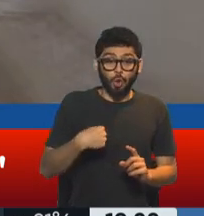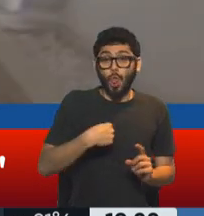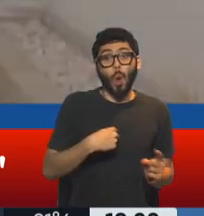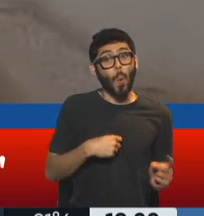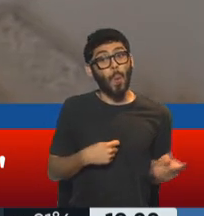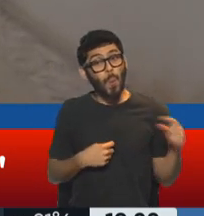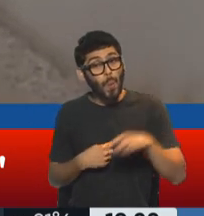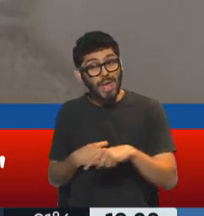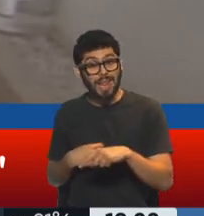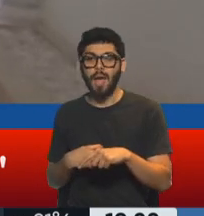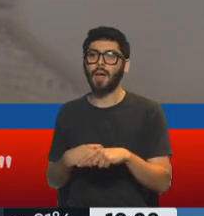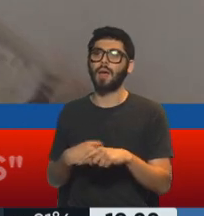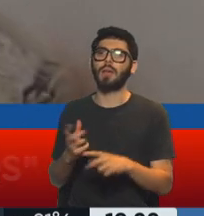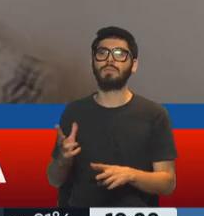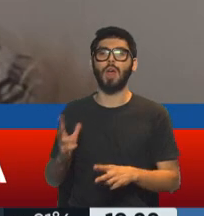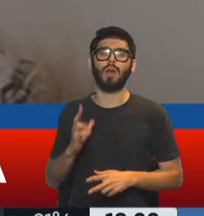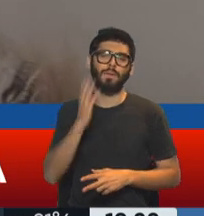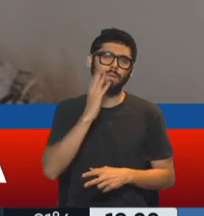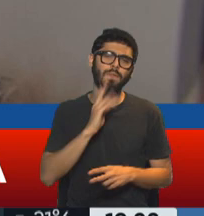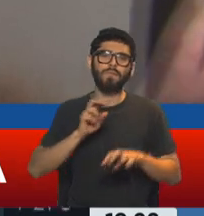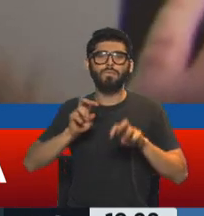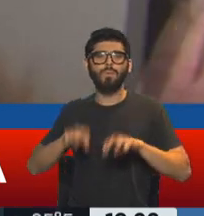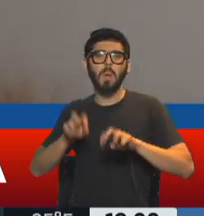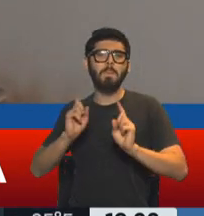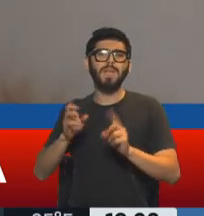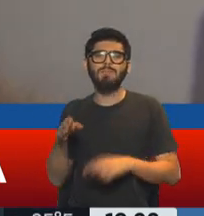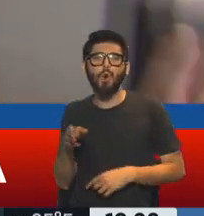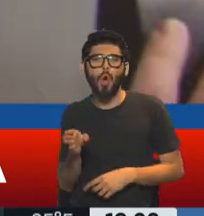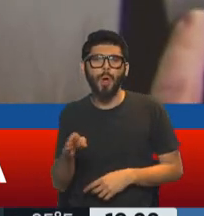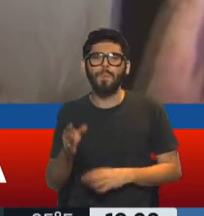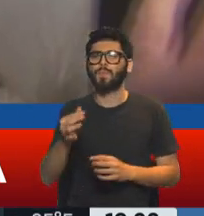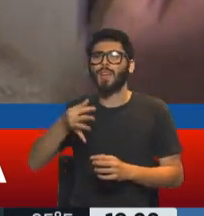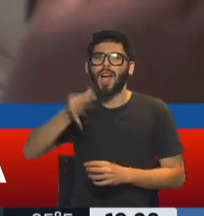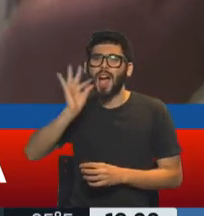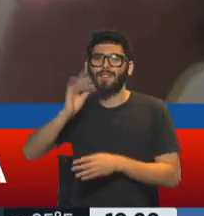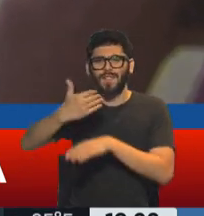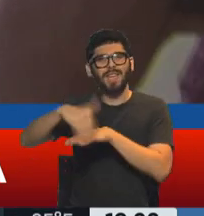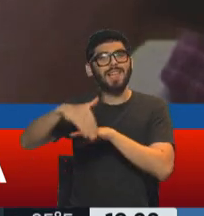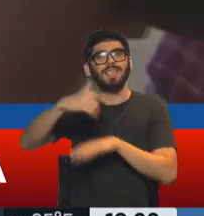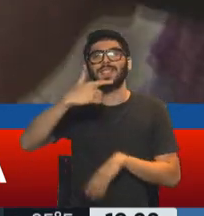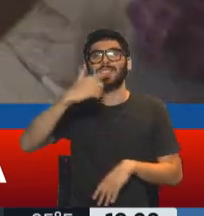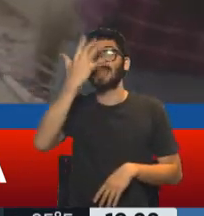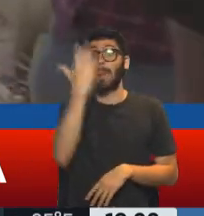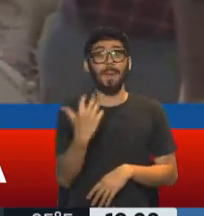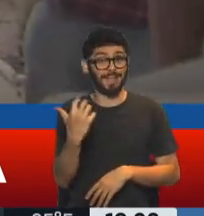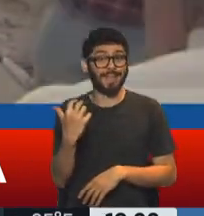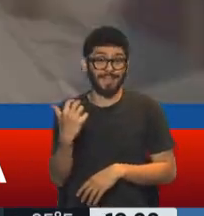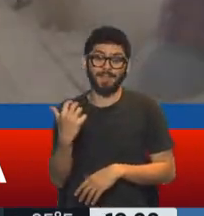fue caminar por las calles que él caminaba y tomar un café en la calle San Martín. Y